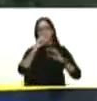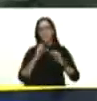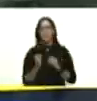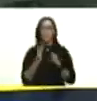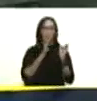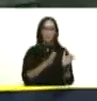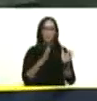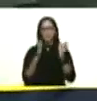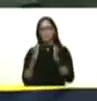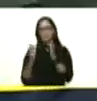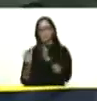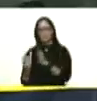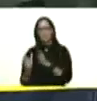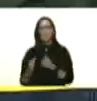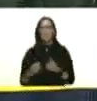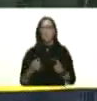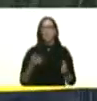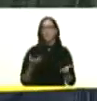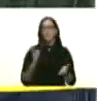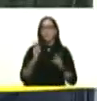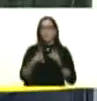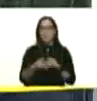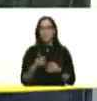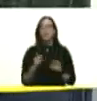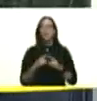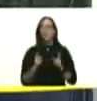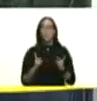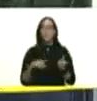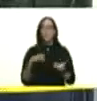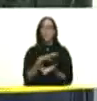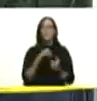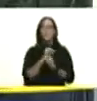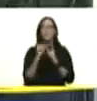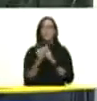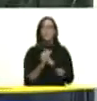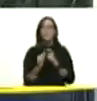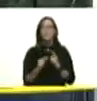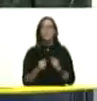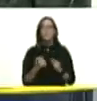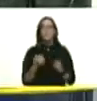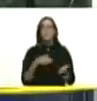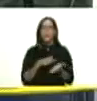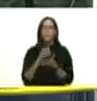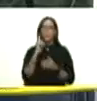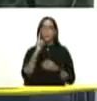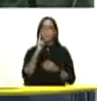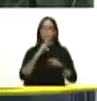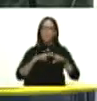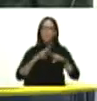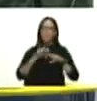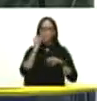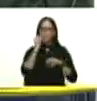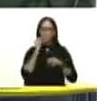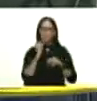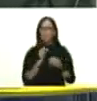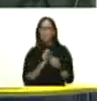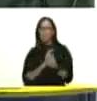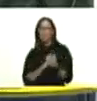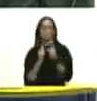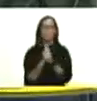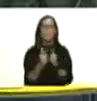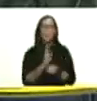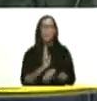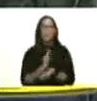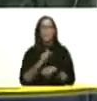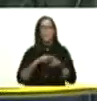pero debido a la crisis climática prácticamente ocurre un niño y enseguida una niña es decir